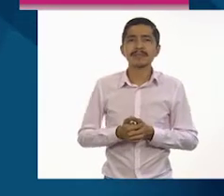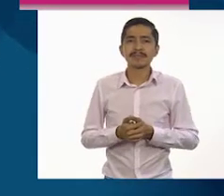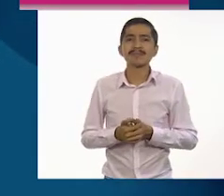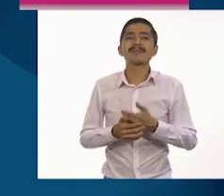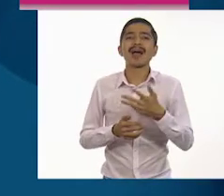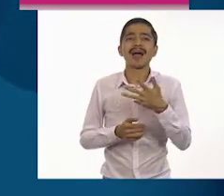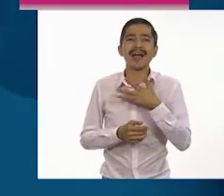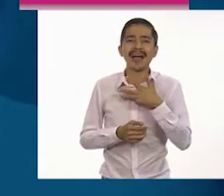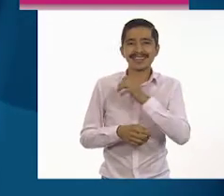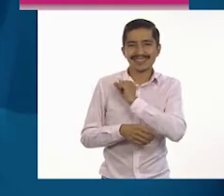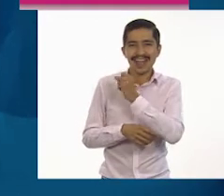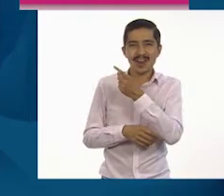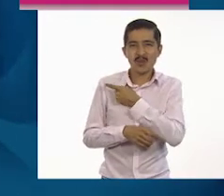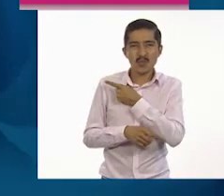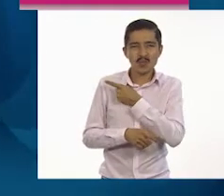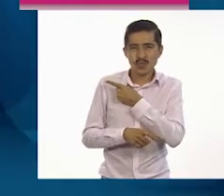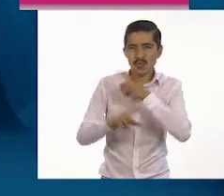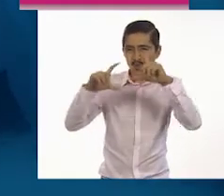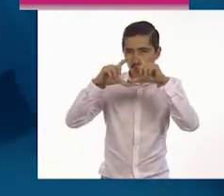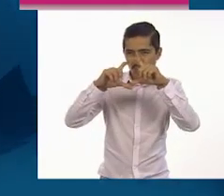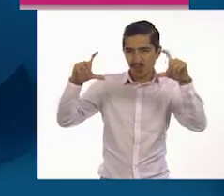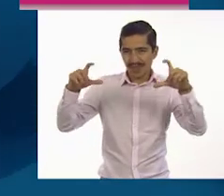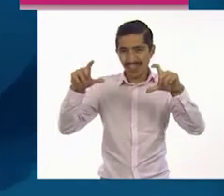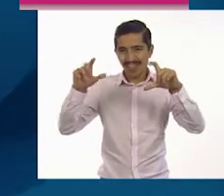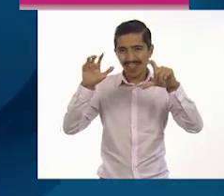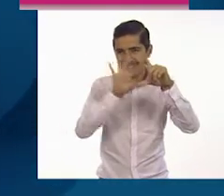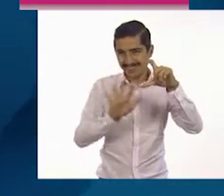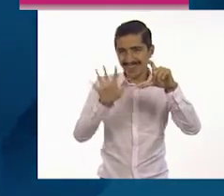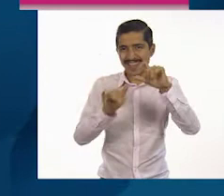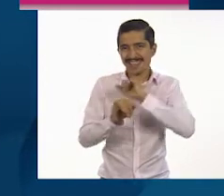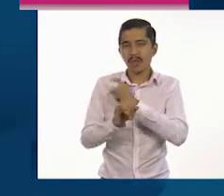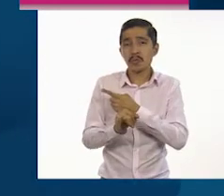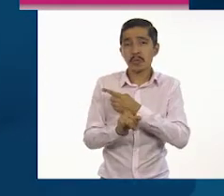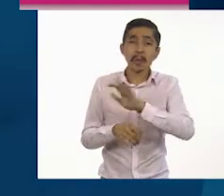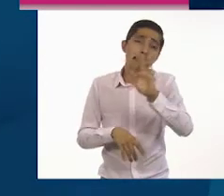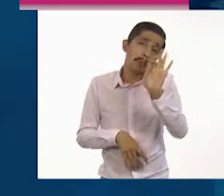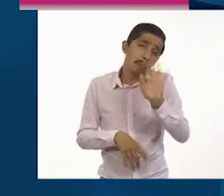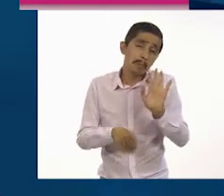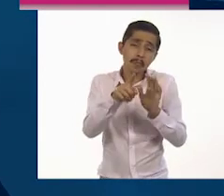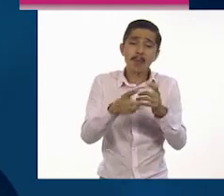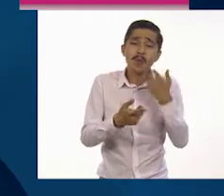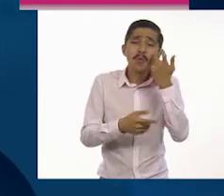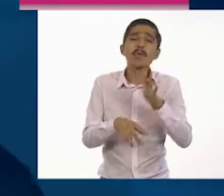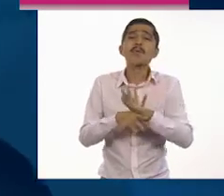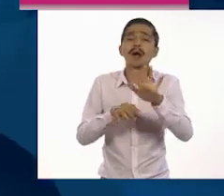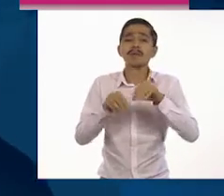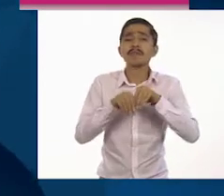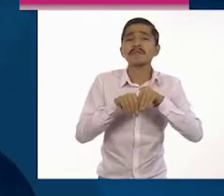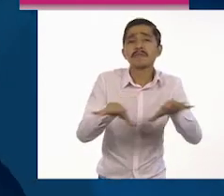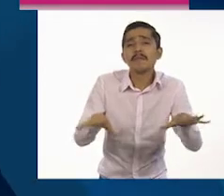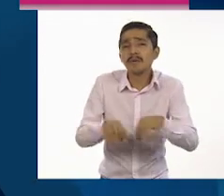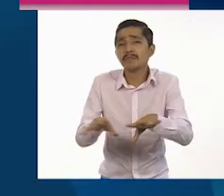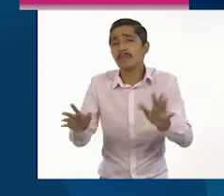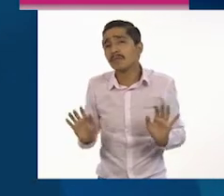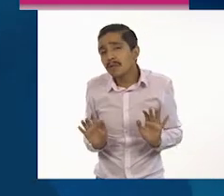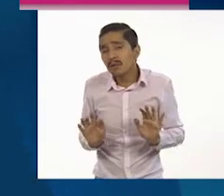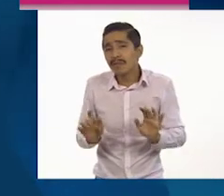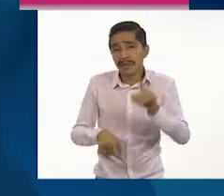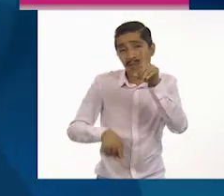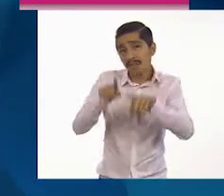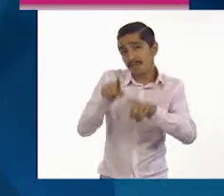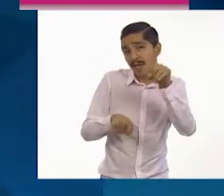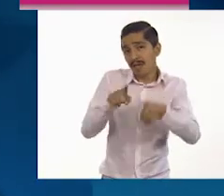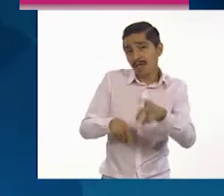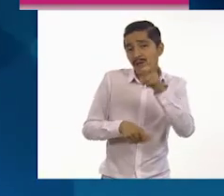sección de salud, puede haber otras secciones, según lo que quieras comunicar, ¿de acuerdo? Y de ello dependerá la extensión de